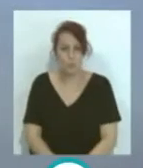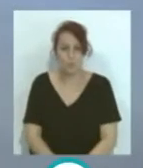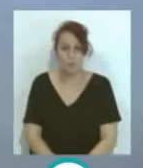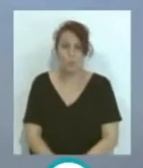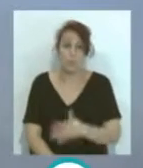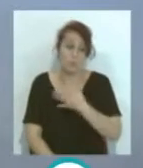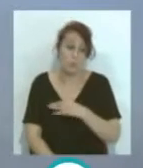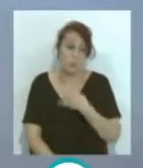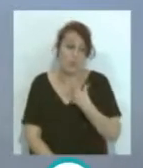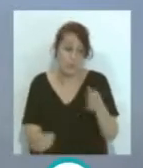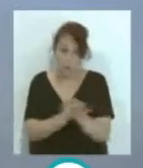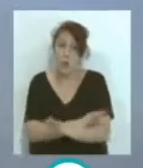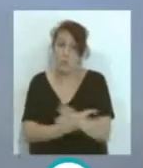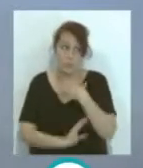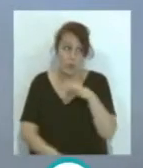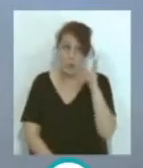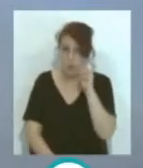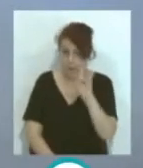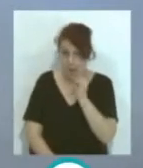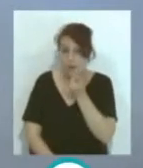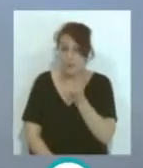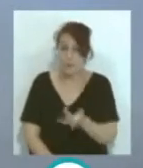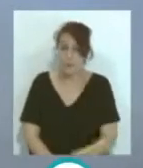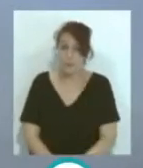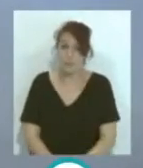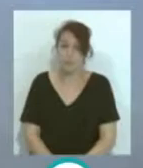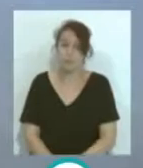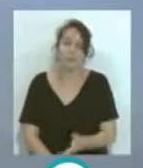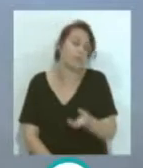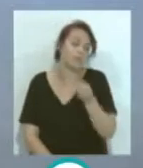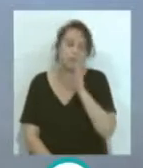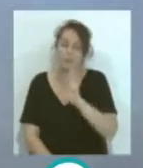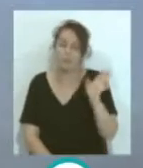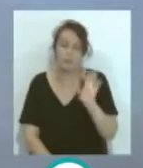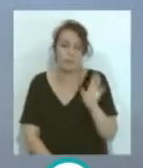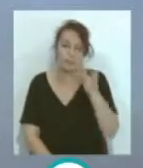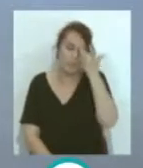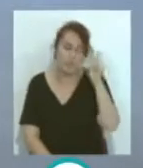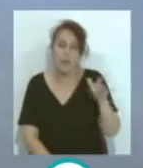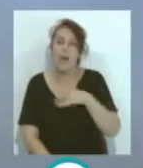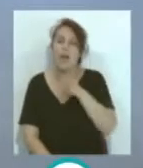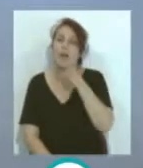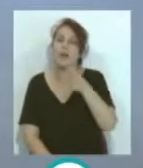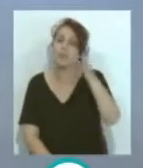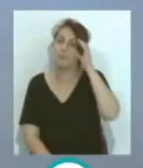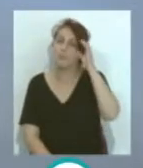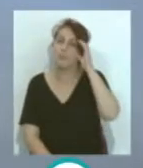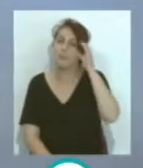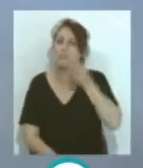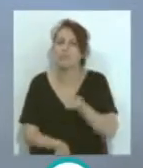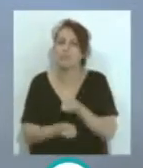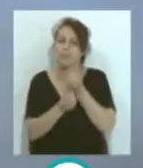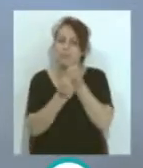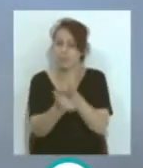Igual se podría haber equivocado... ...igual puede haber escuchado mal... ...pero bueno, vamos a pasar... ...y nos vamos a ir a escuchar también... ...las